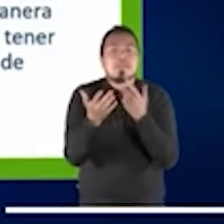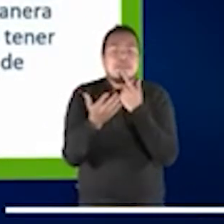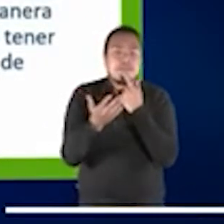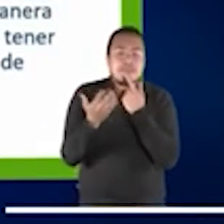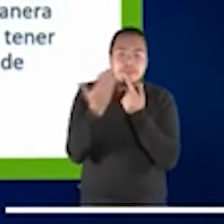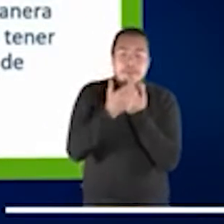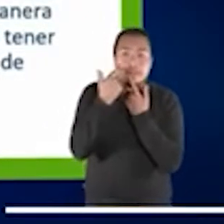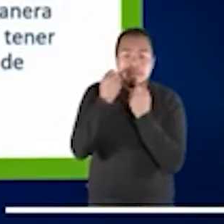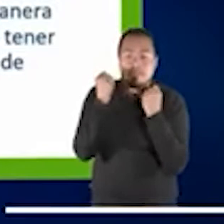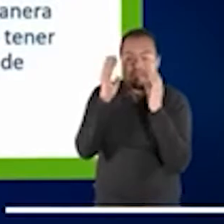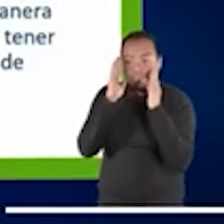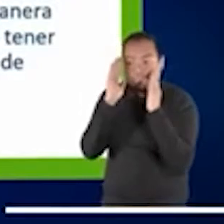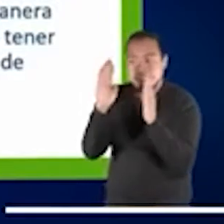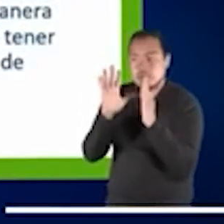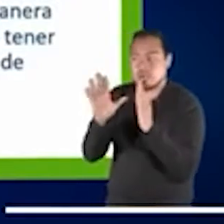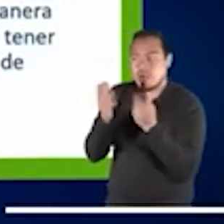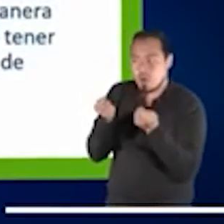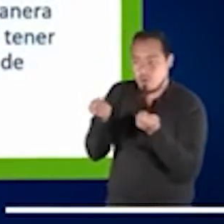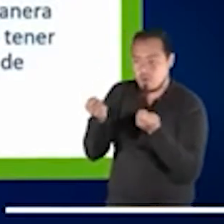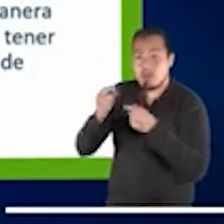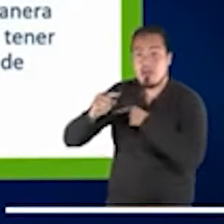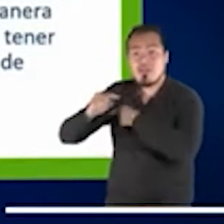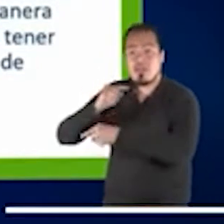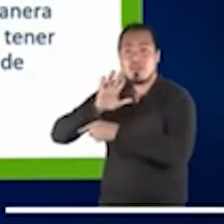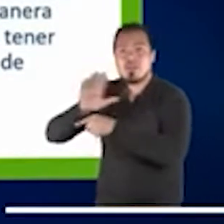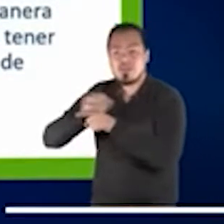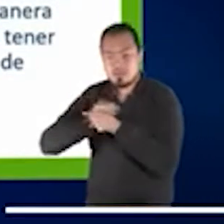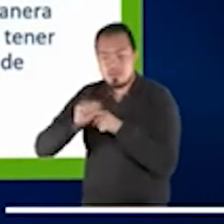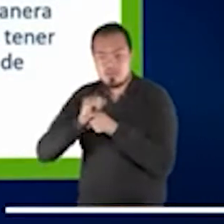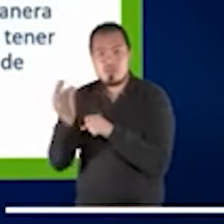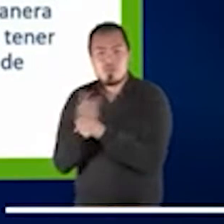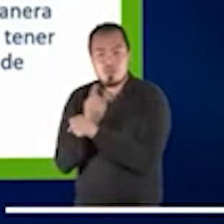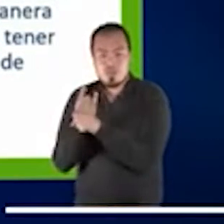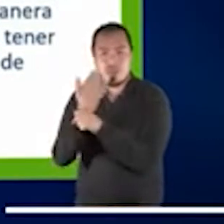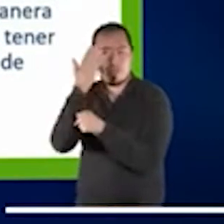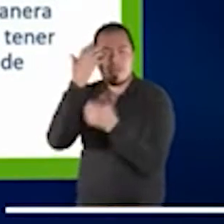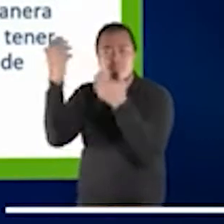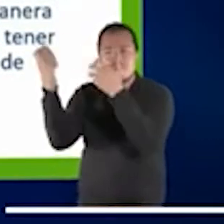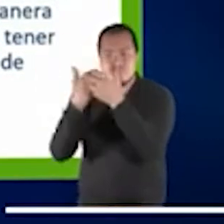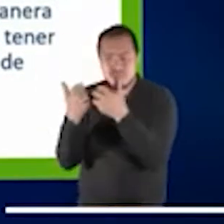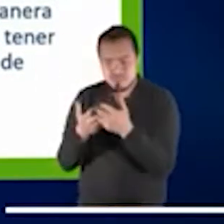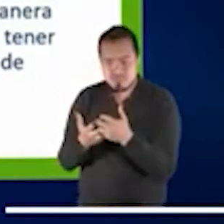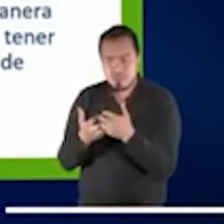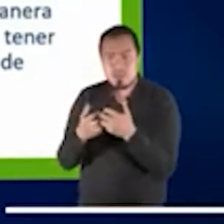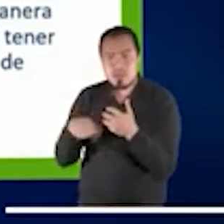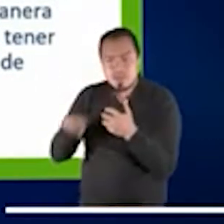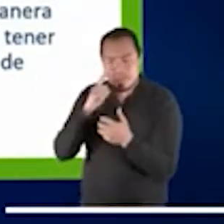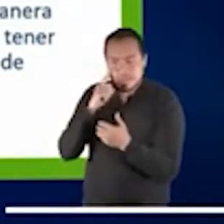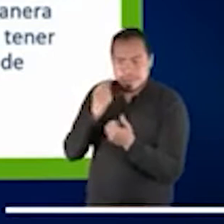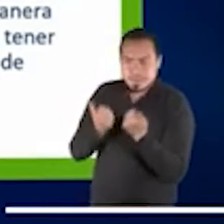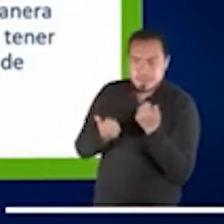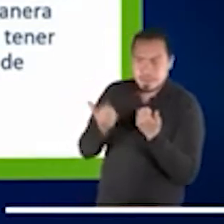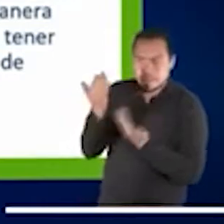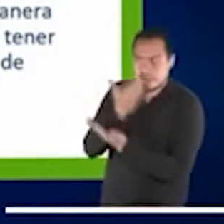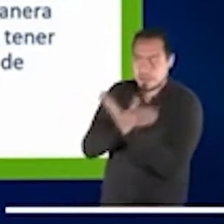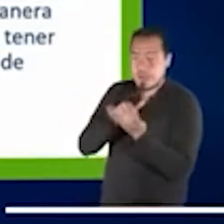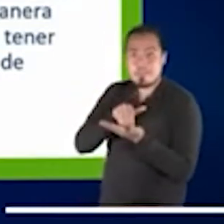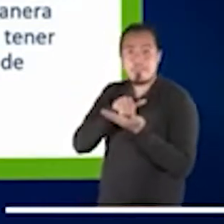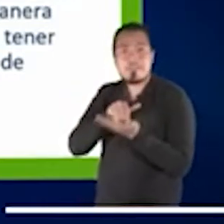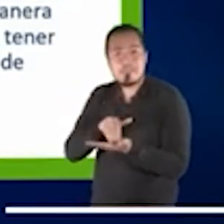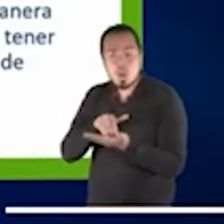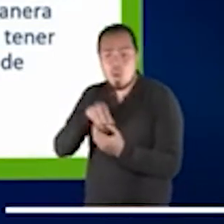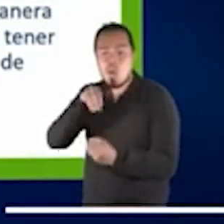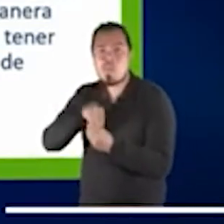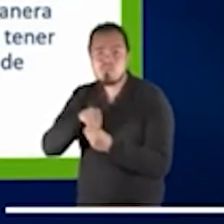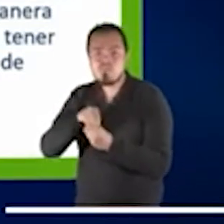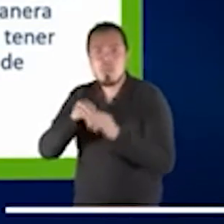administrativo y práctico de los distintos sistemas de justicia y de los sistemas de las instituciones